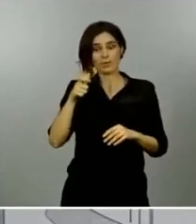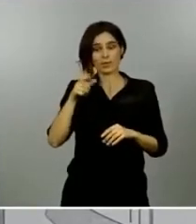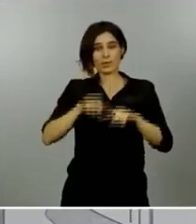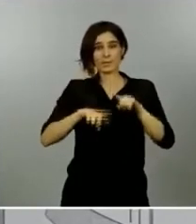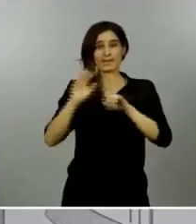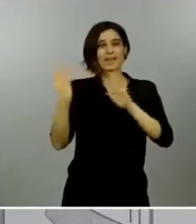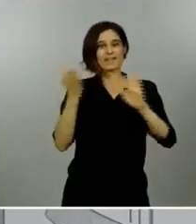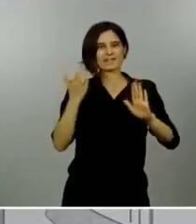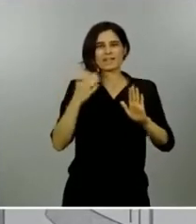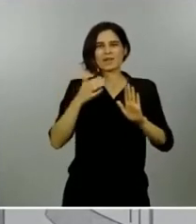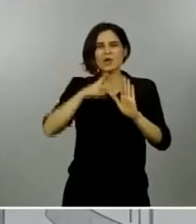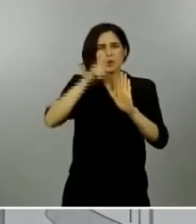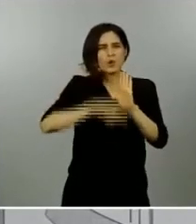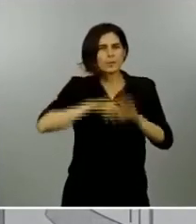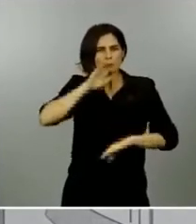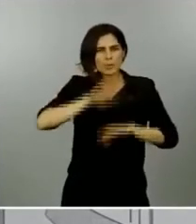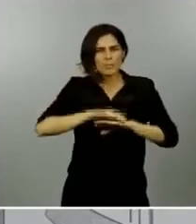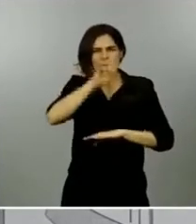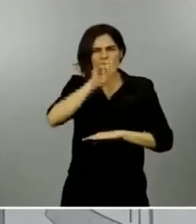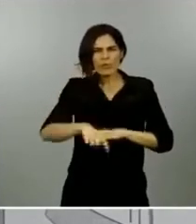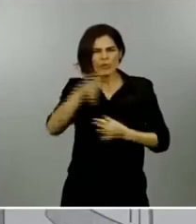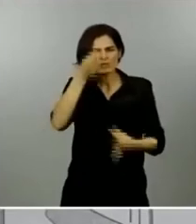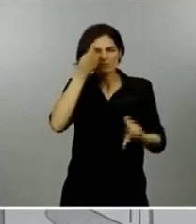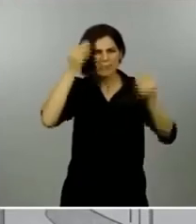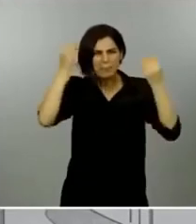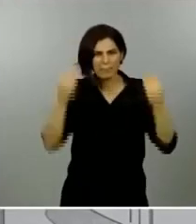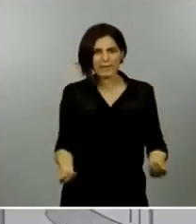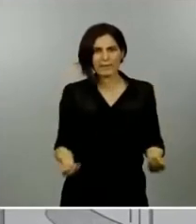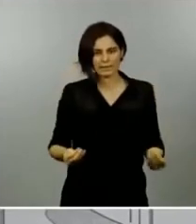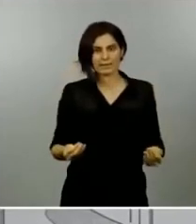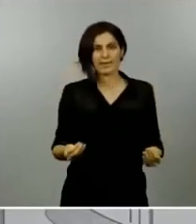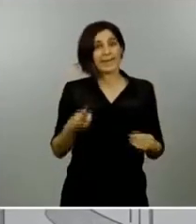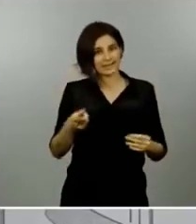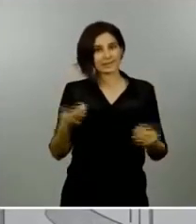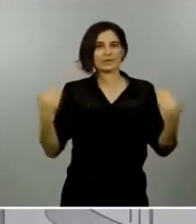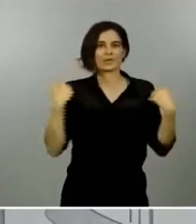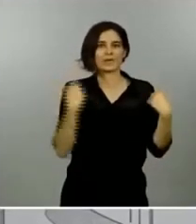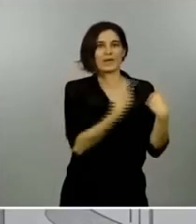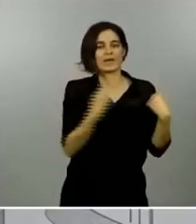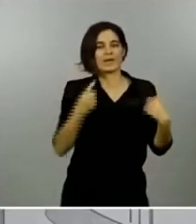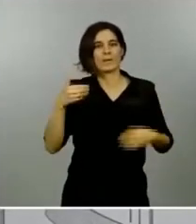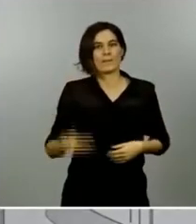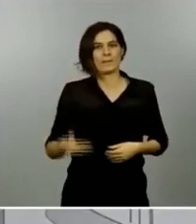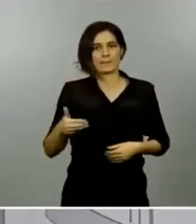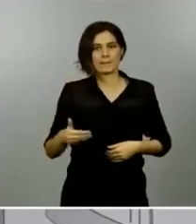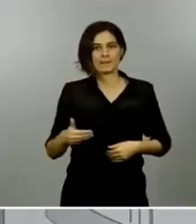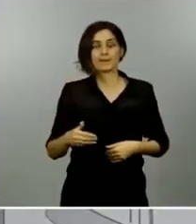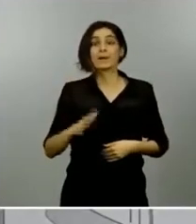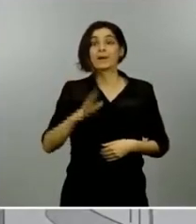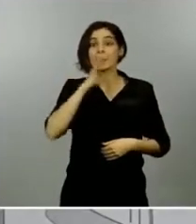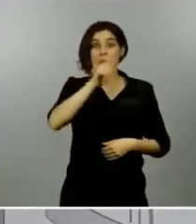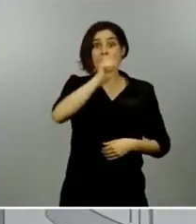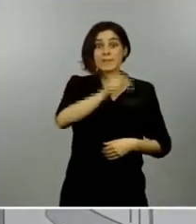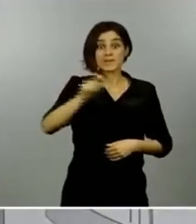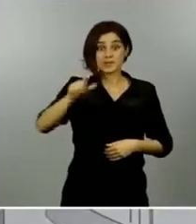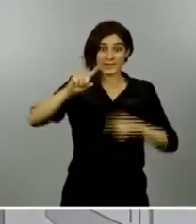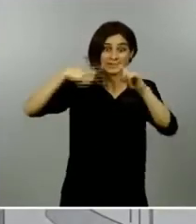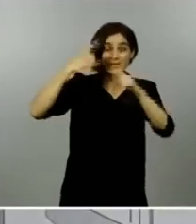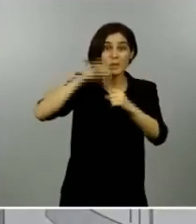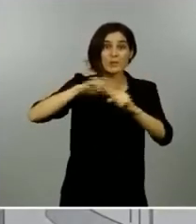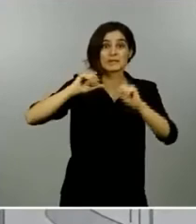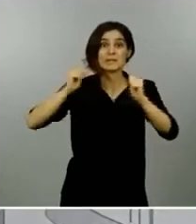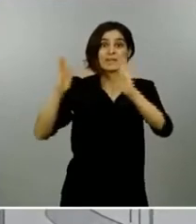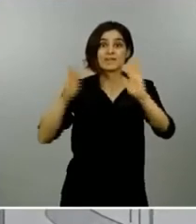Por eso, a quienes entran a partir del lunes en la fase 1, quiero pedirles toda la cautela y toda la